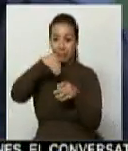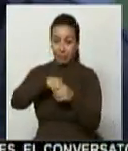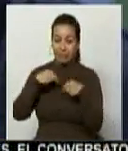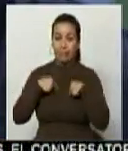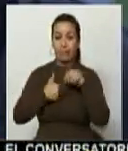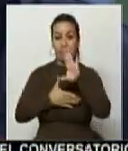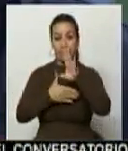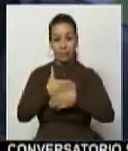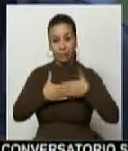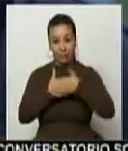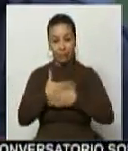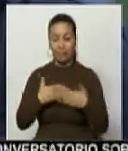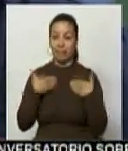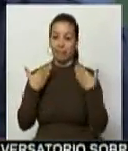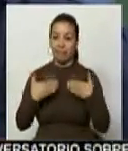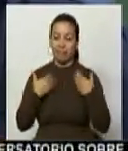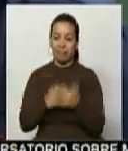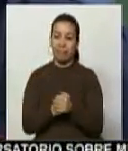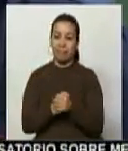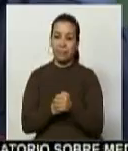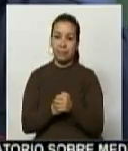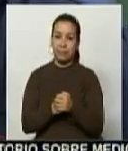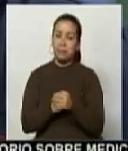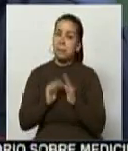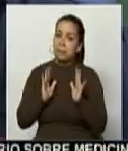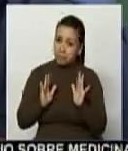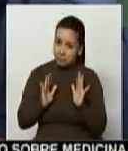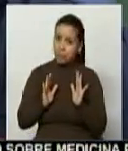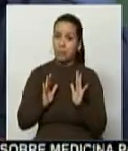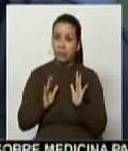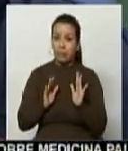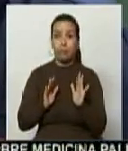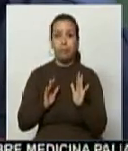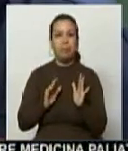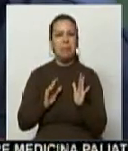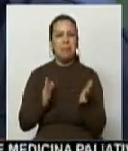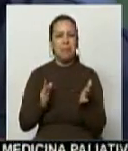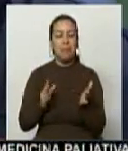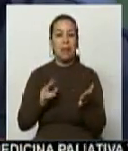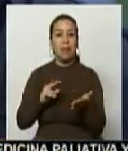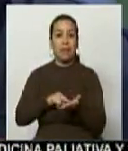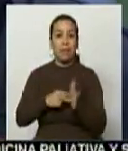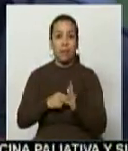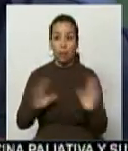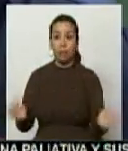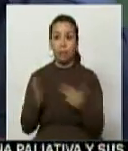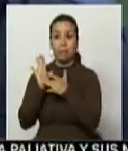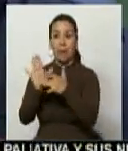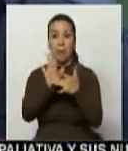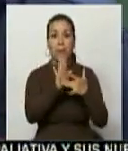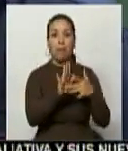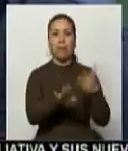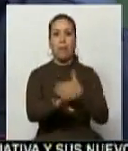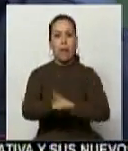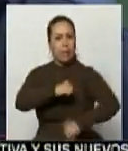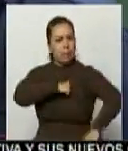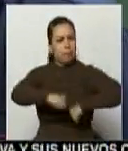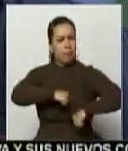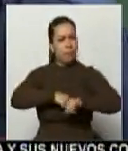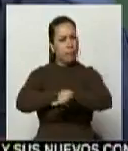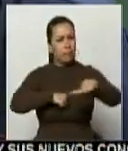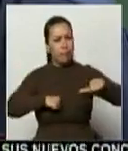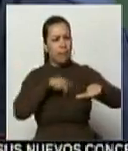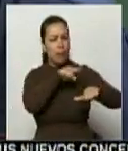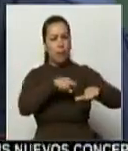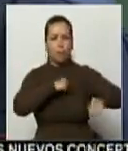internacional de DirecTV, no solamente por lo que eso significa para nosotros como canal, sino por la gestión misma que hizo la gerente